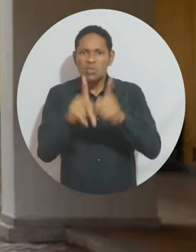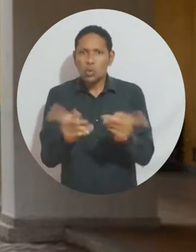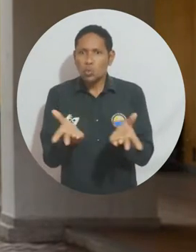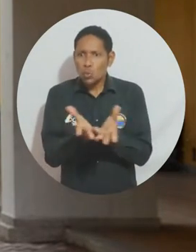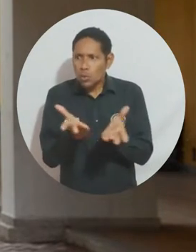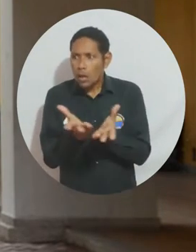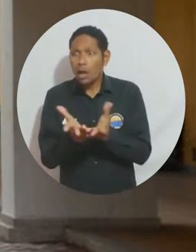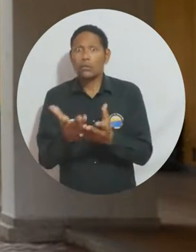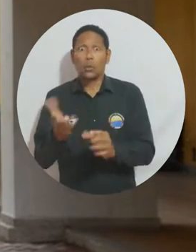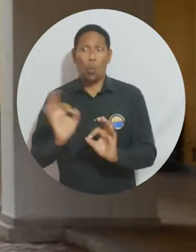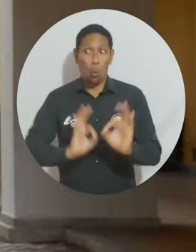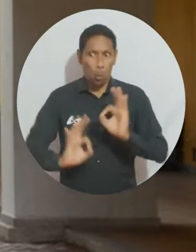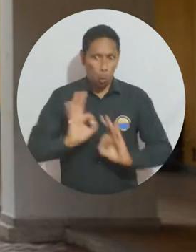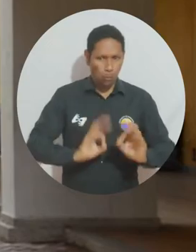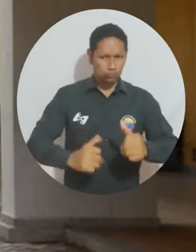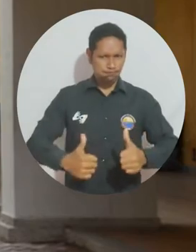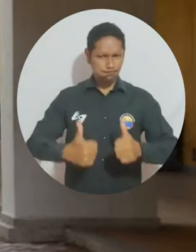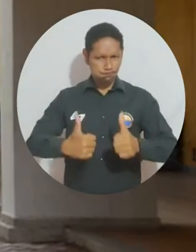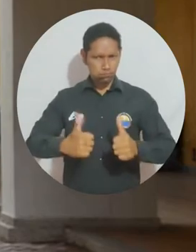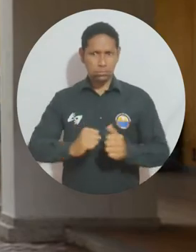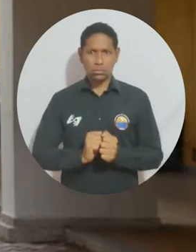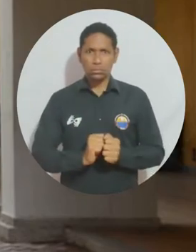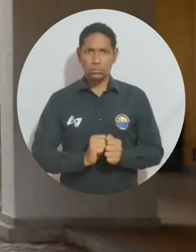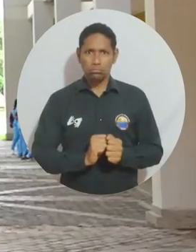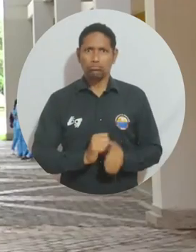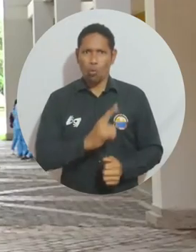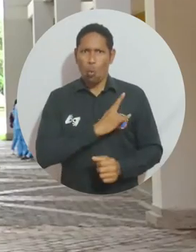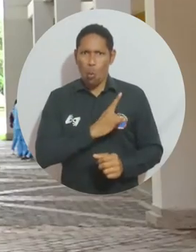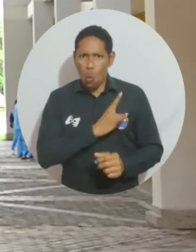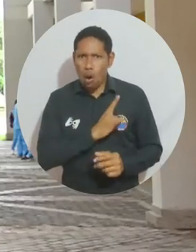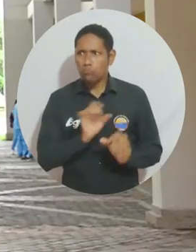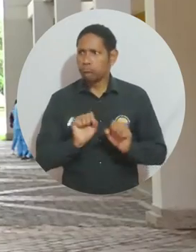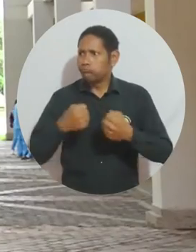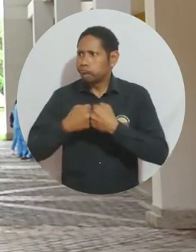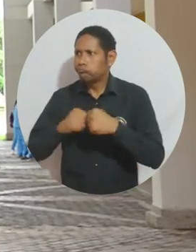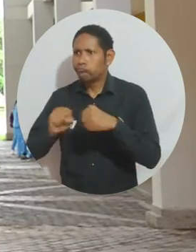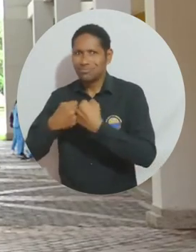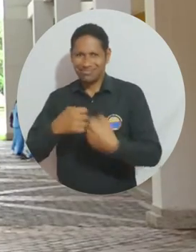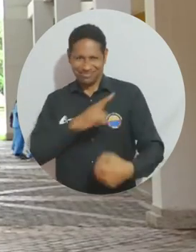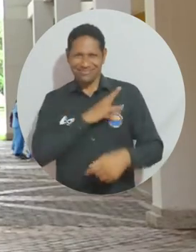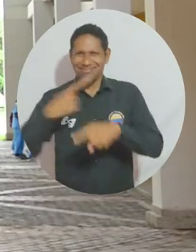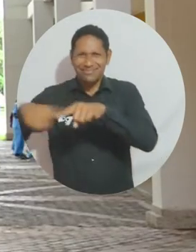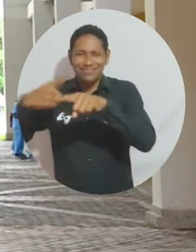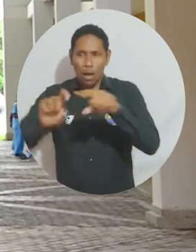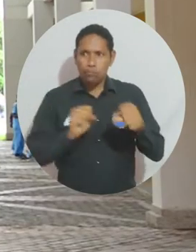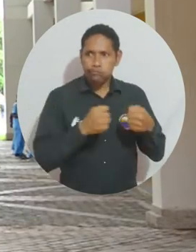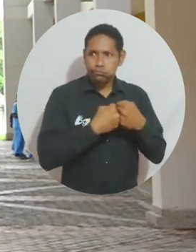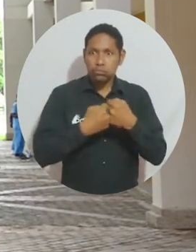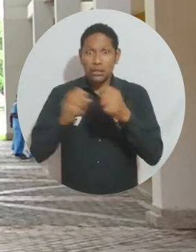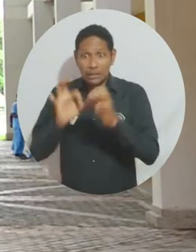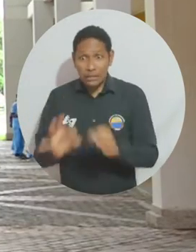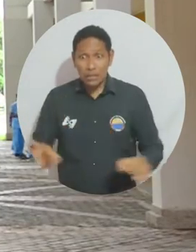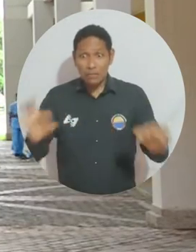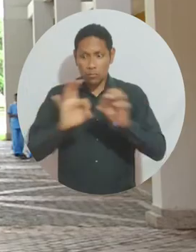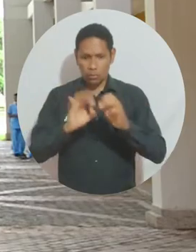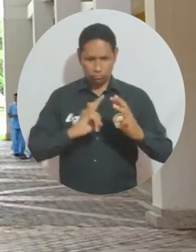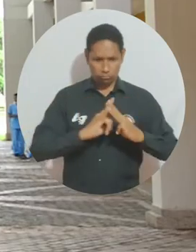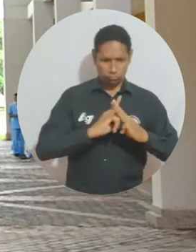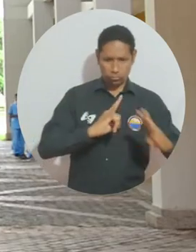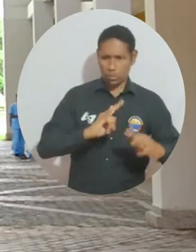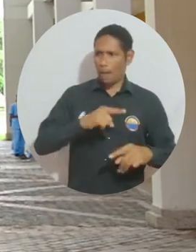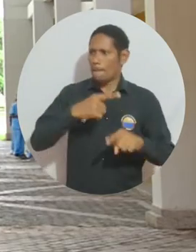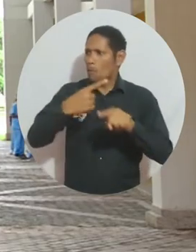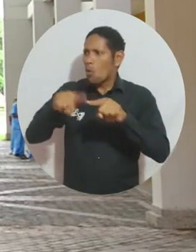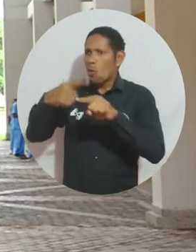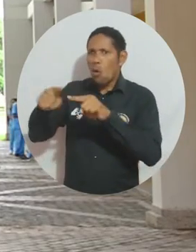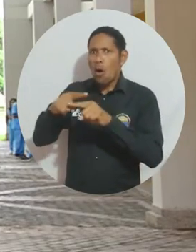los estudiantes y compañeros muy preparados. La Universidad Magdalena trabaja en cooperación con otras universidades para brindarle a los estudiantes